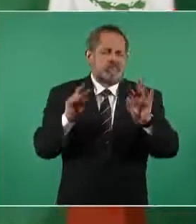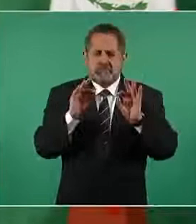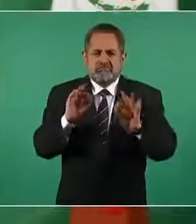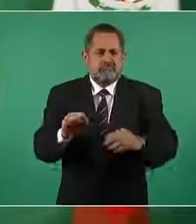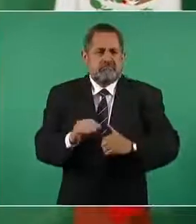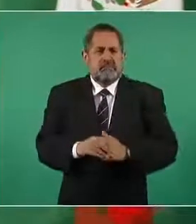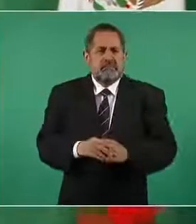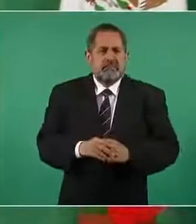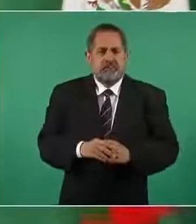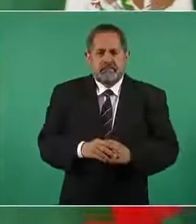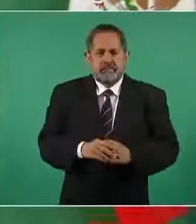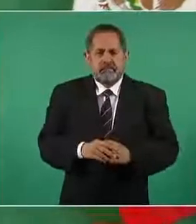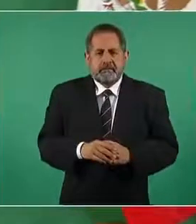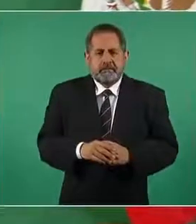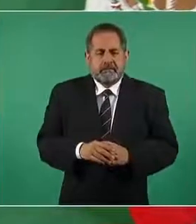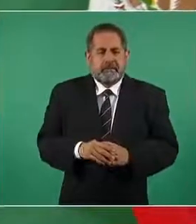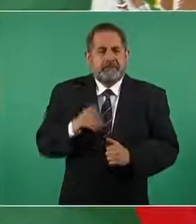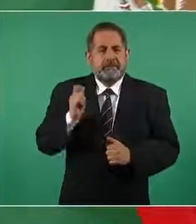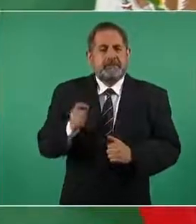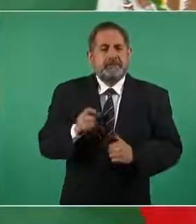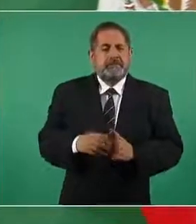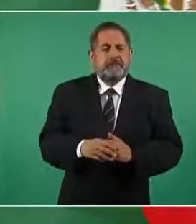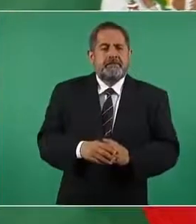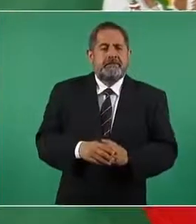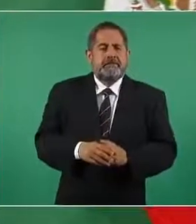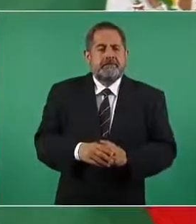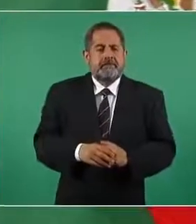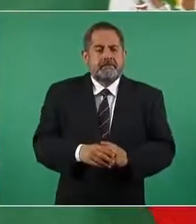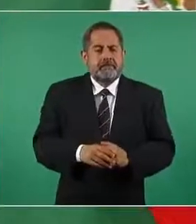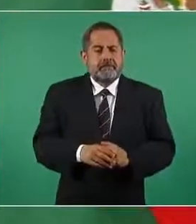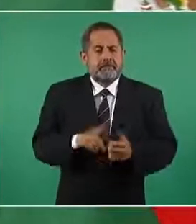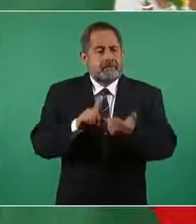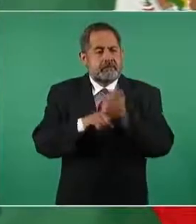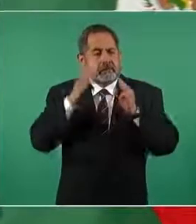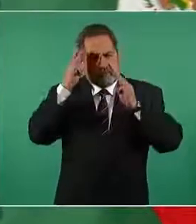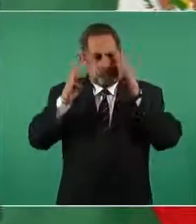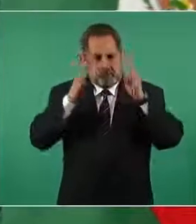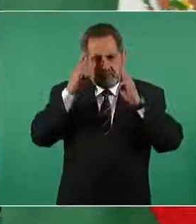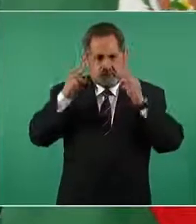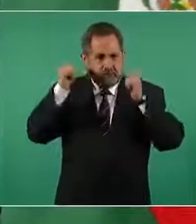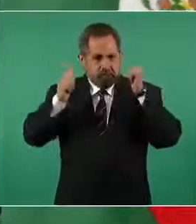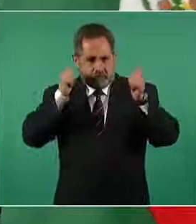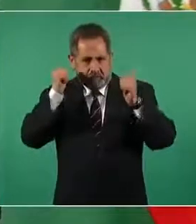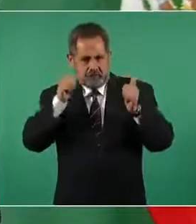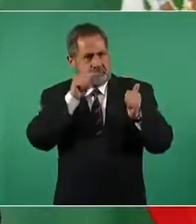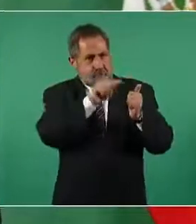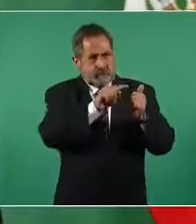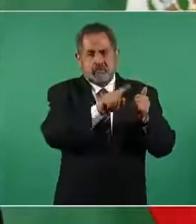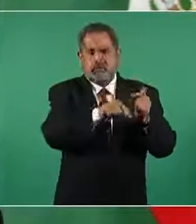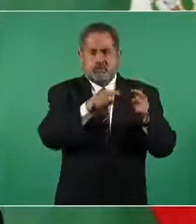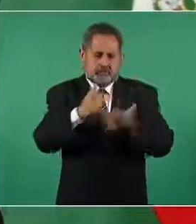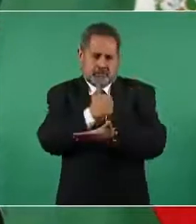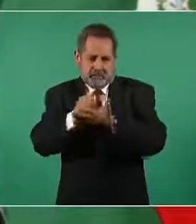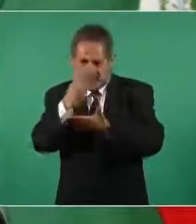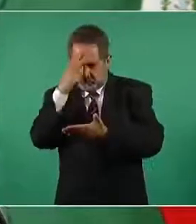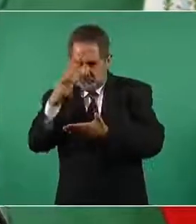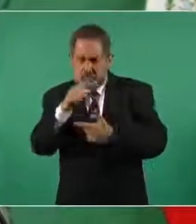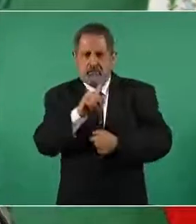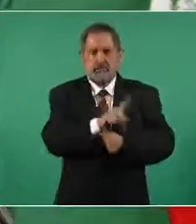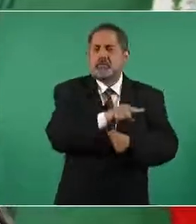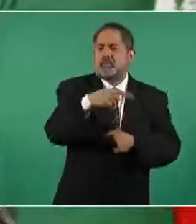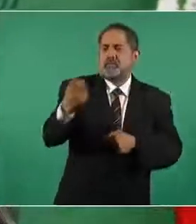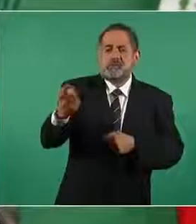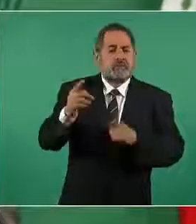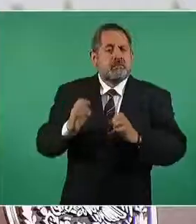tanto en el museo de antropología como en el